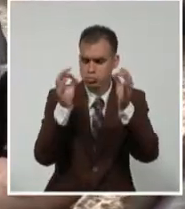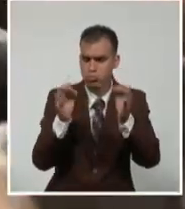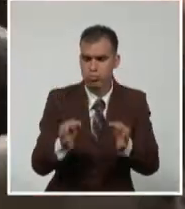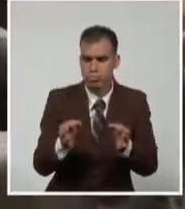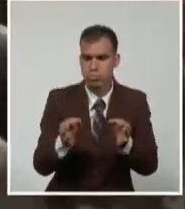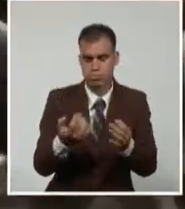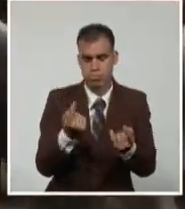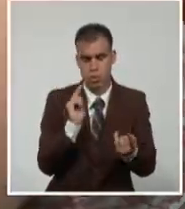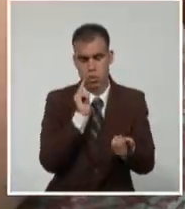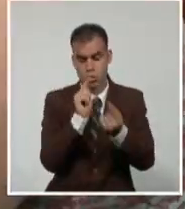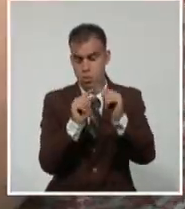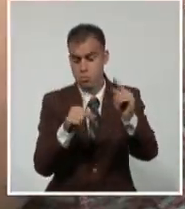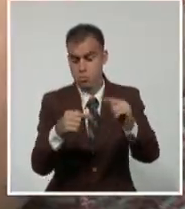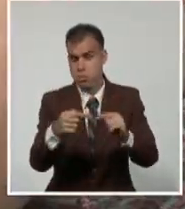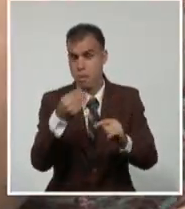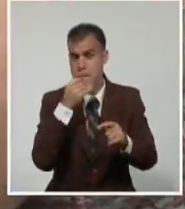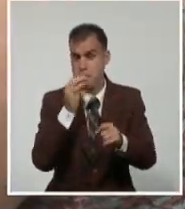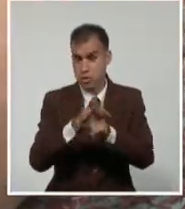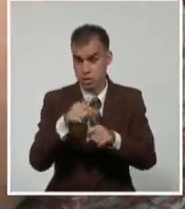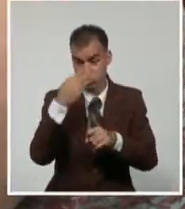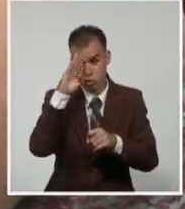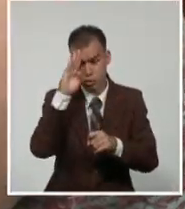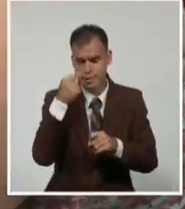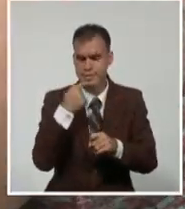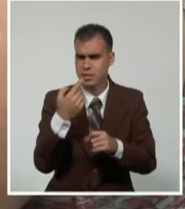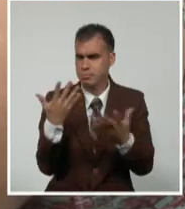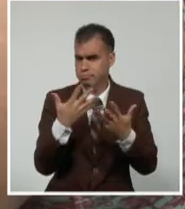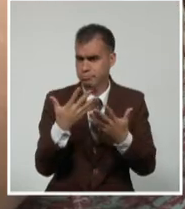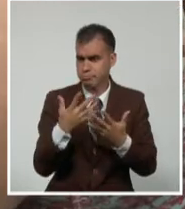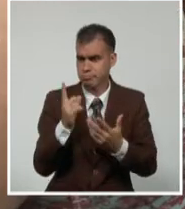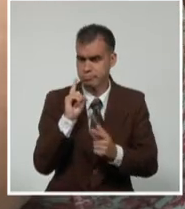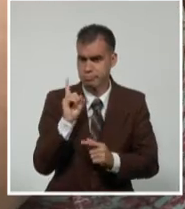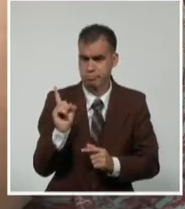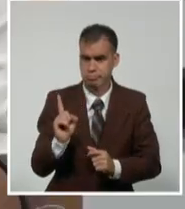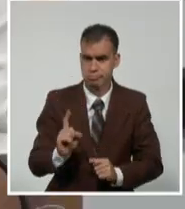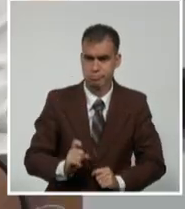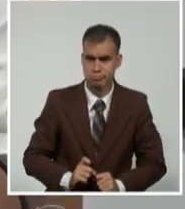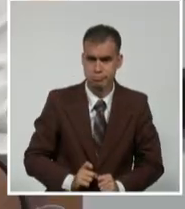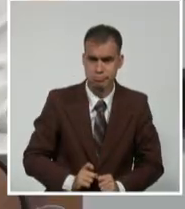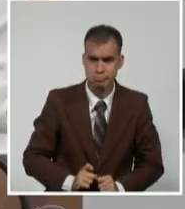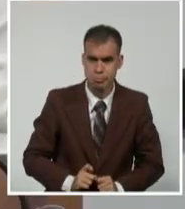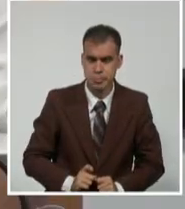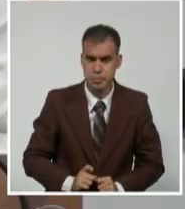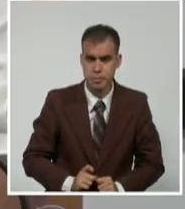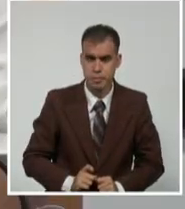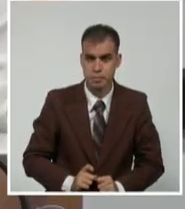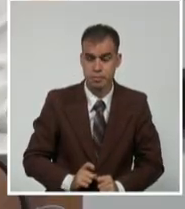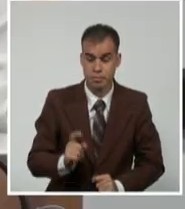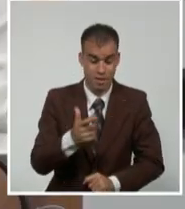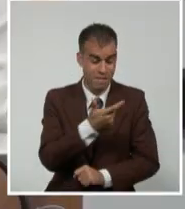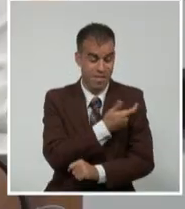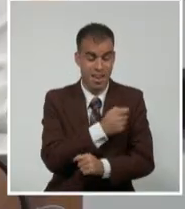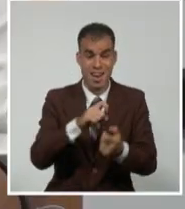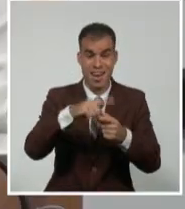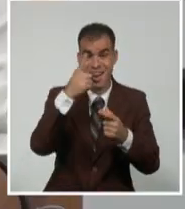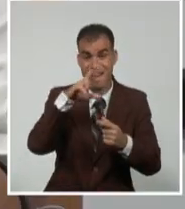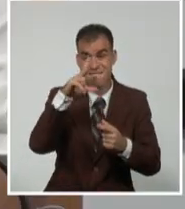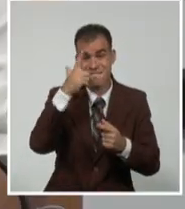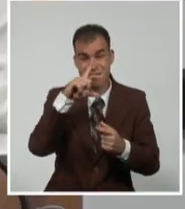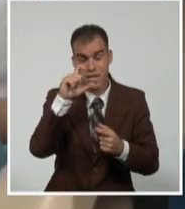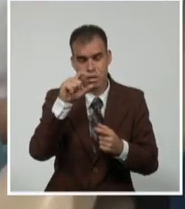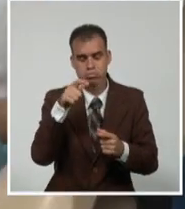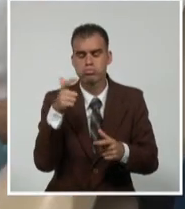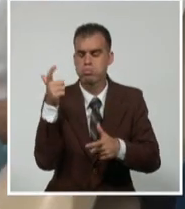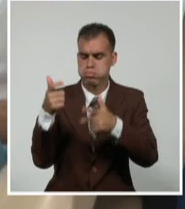para su aplicación en el país, opinaron los participantes. Se conoció que la vacuna VAC es hoy empleada en la totalidad de las empresas pecuarias